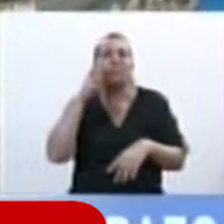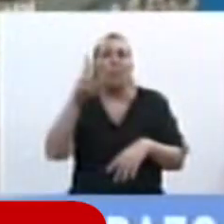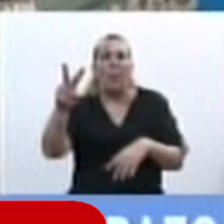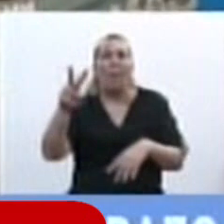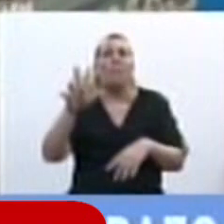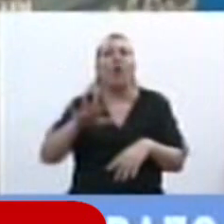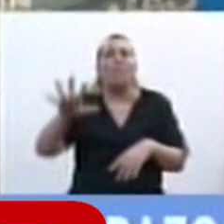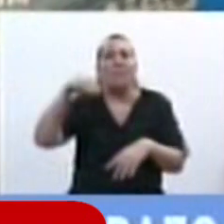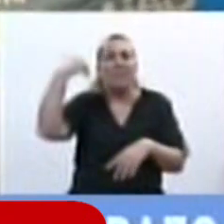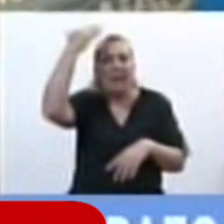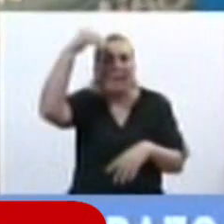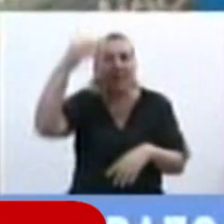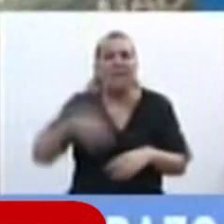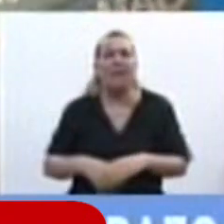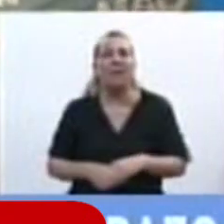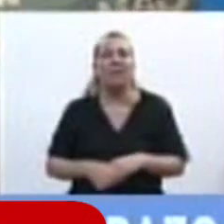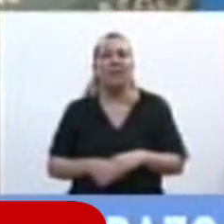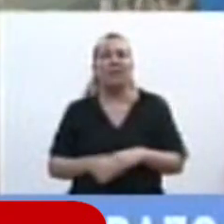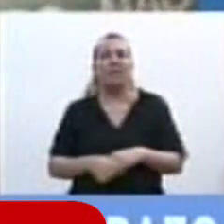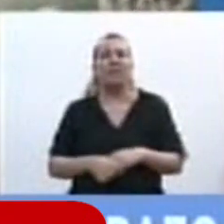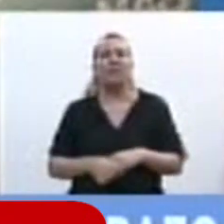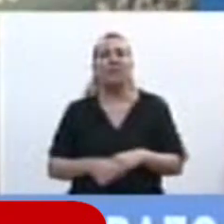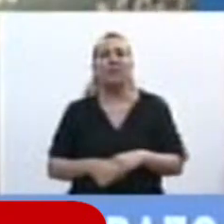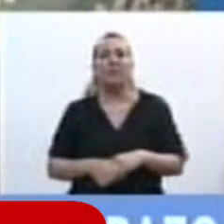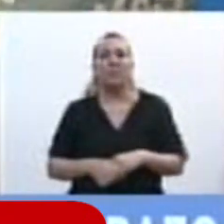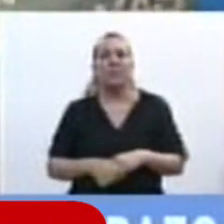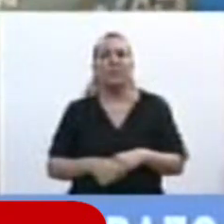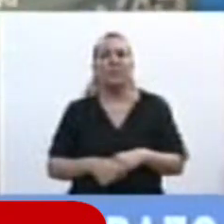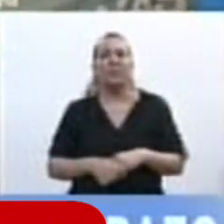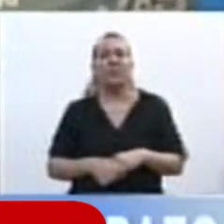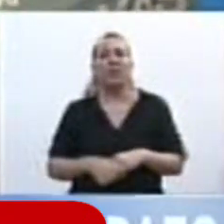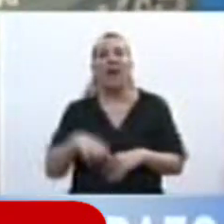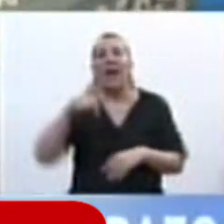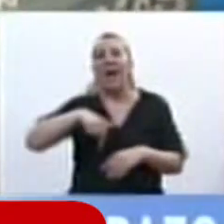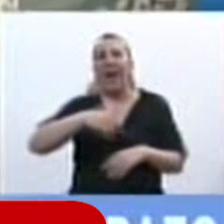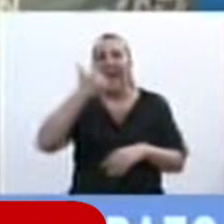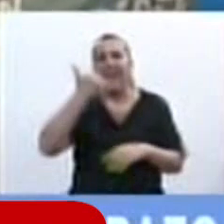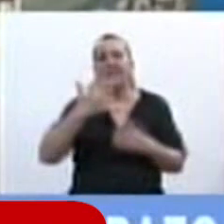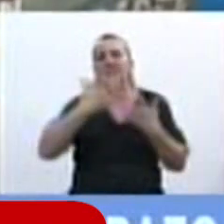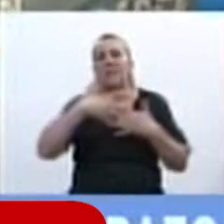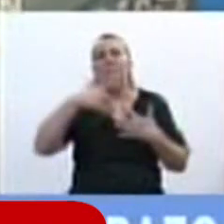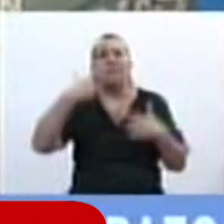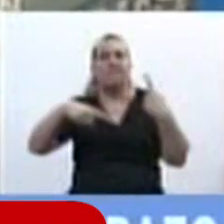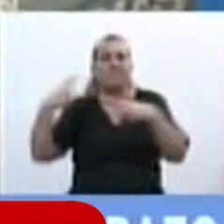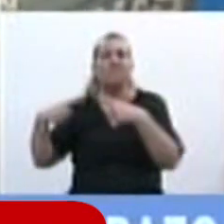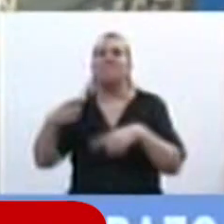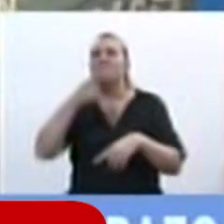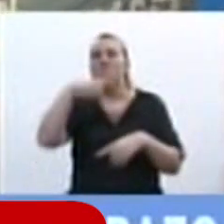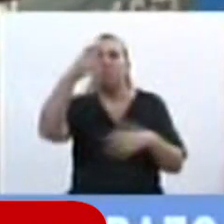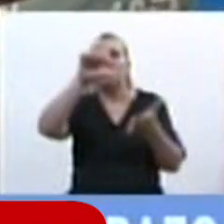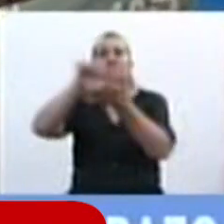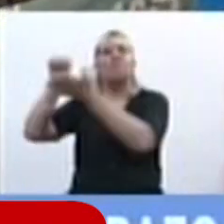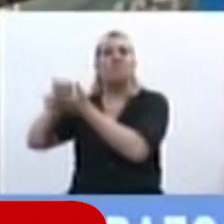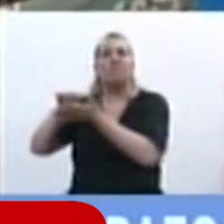religiones absolutamente absolutas. Y aquí tenemos sistemas de alternancia cuando en otros lugares tenemos monarquías.